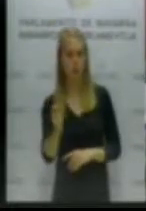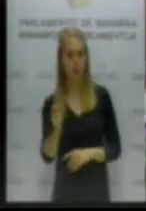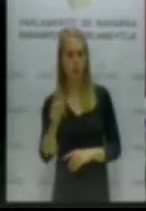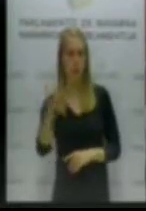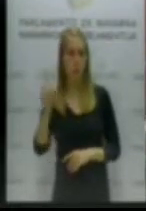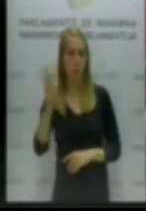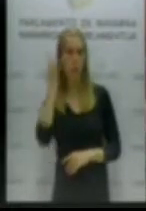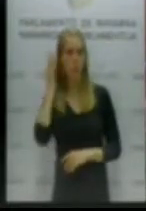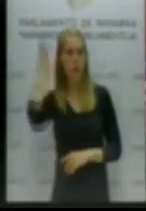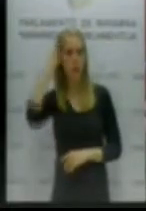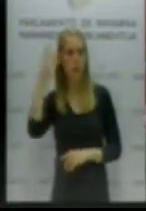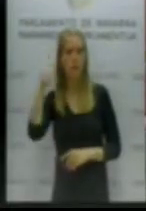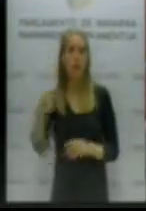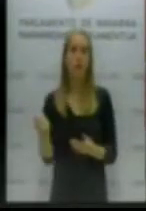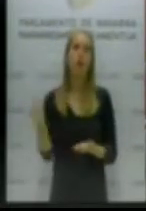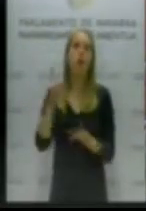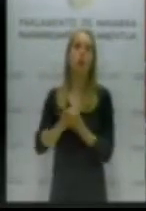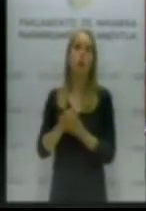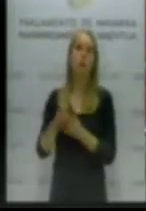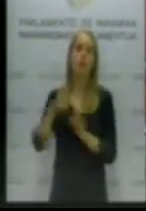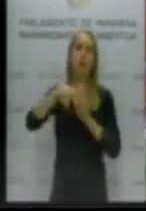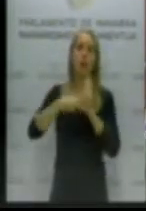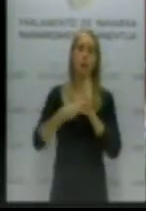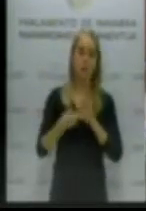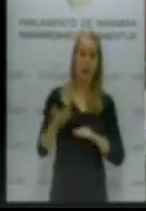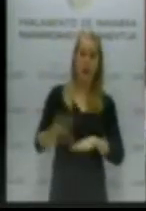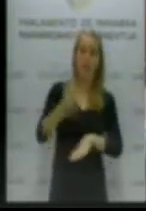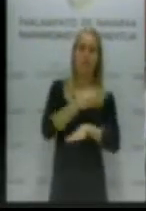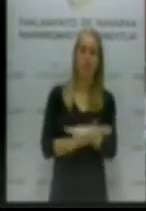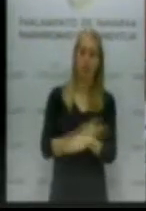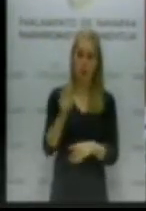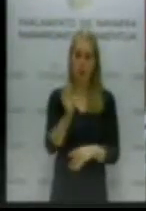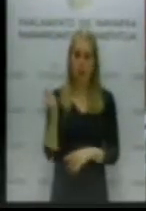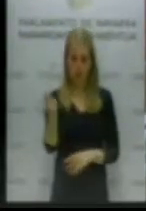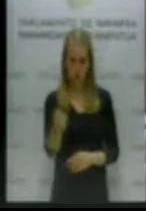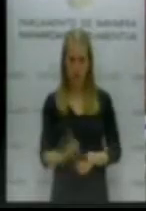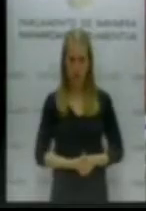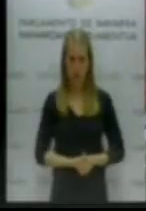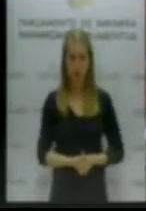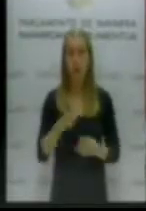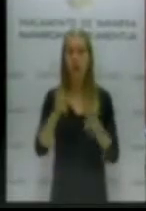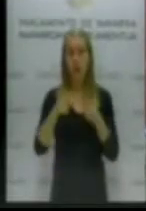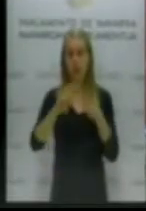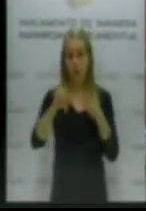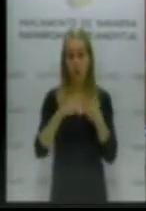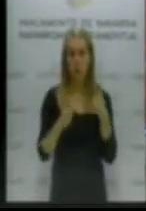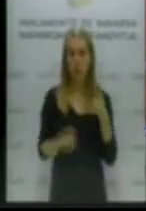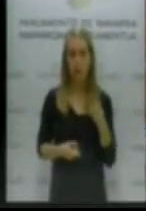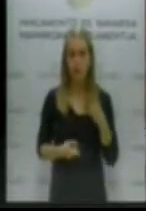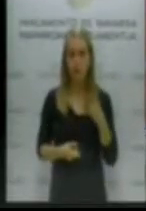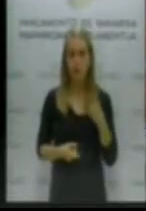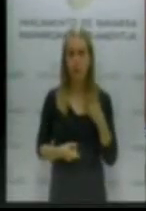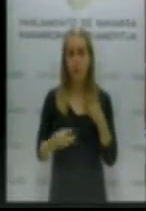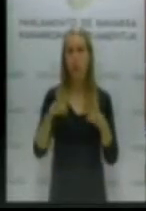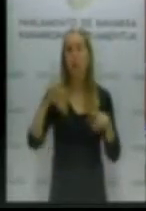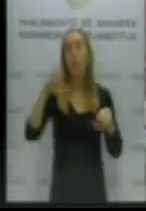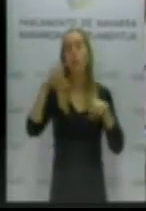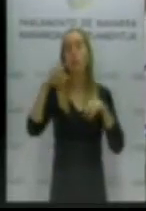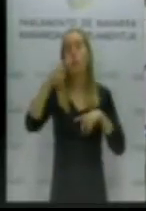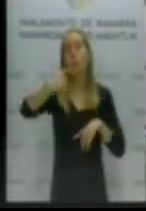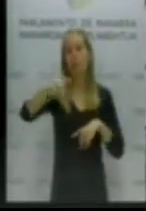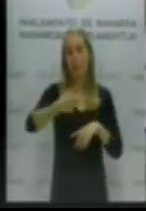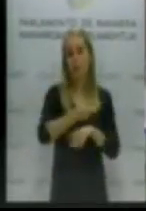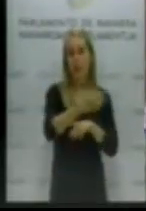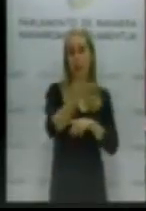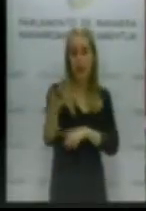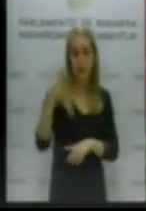adquisitivo que tenían con la anterior normativa. Y también es necesario mejorar el poder adquisitivo del resto de pensionistas que